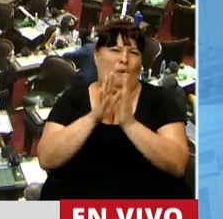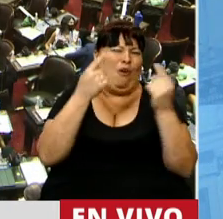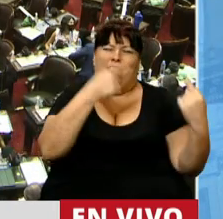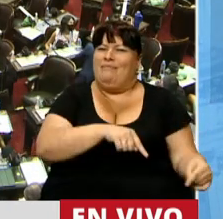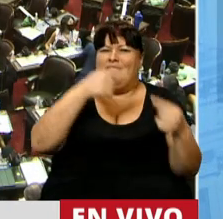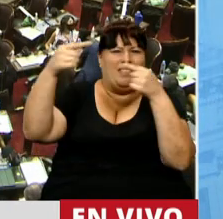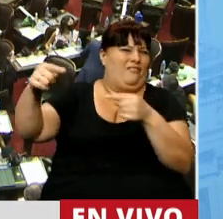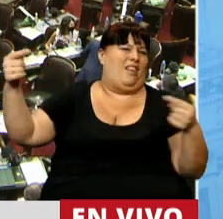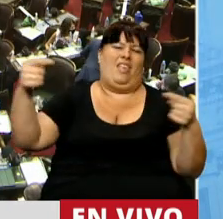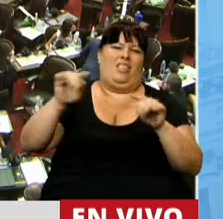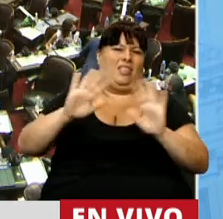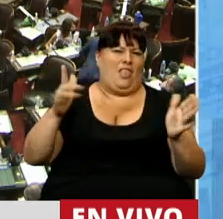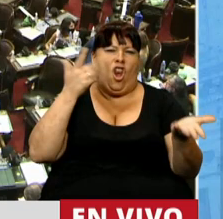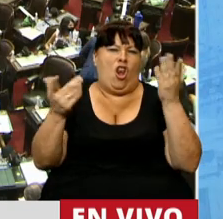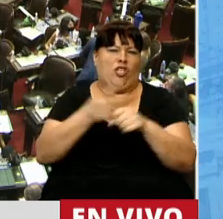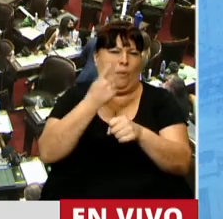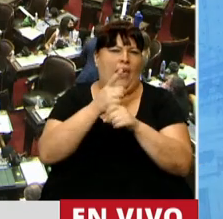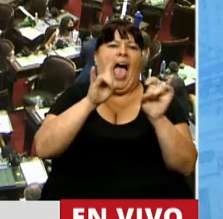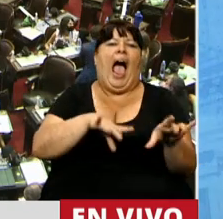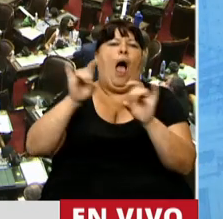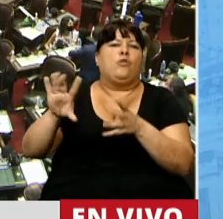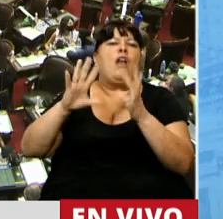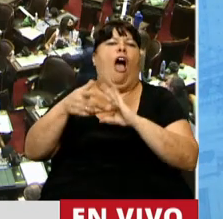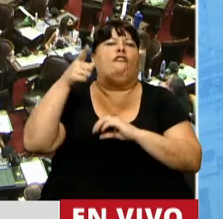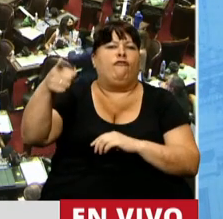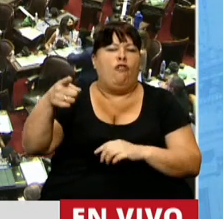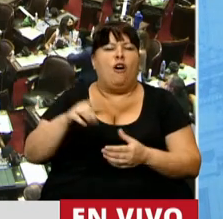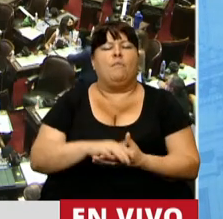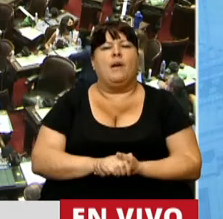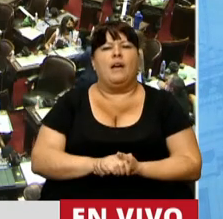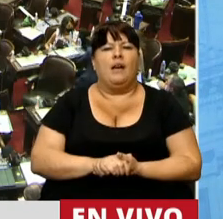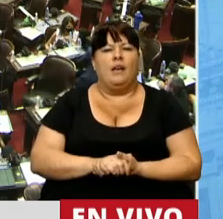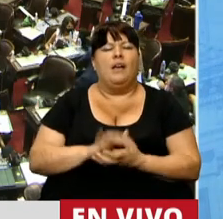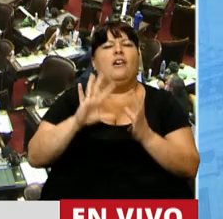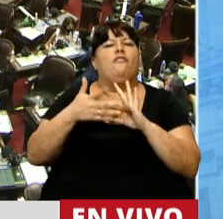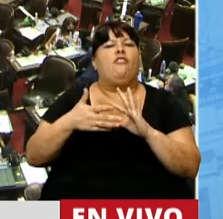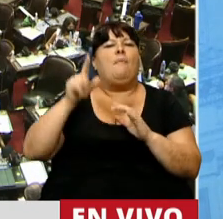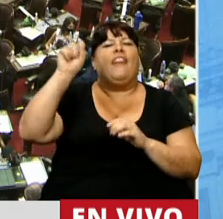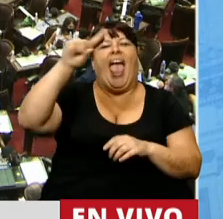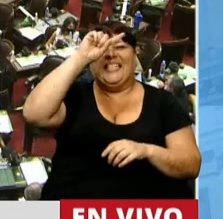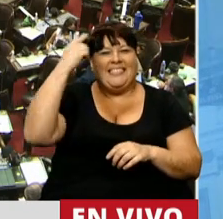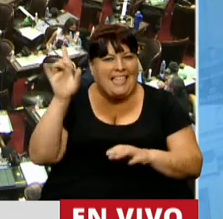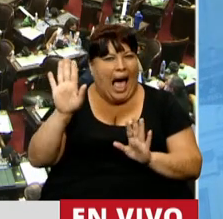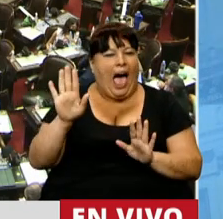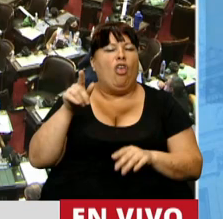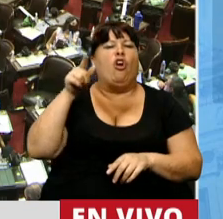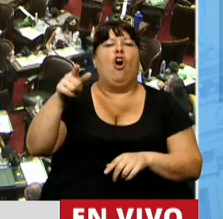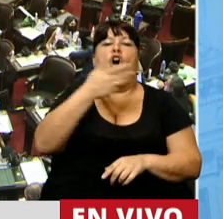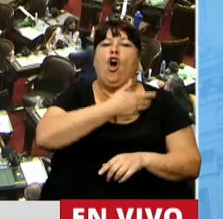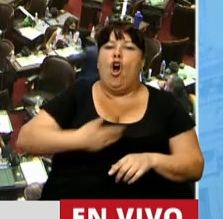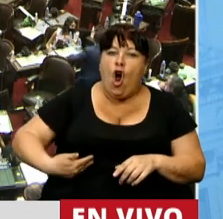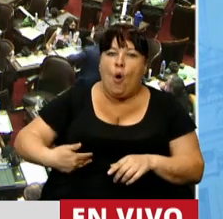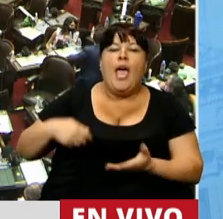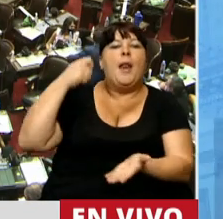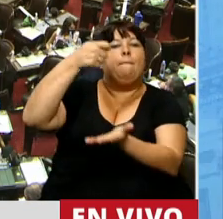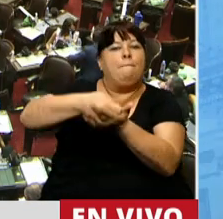cosas totalmente diferentes. Australia tiene un sistema privado y un sistema estatal, de lo cual el gobierno